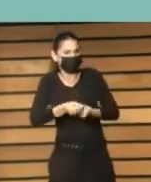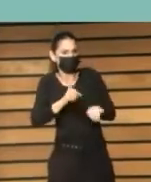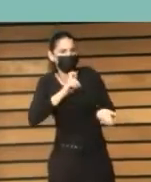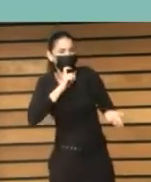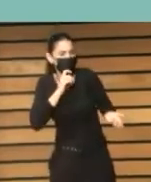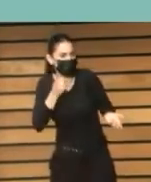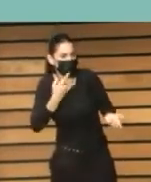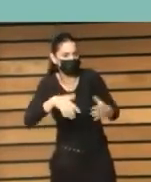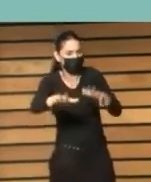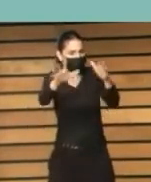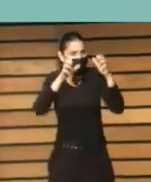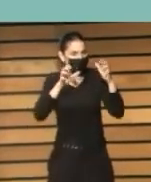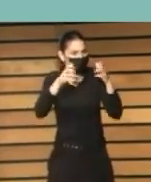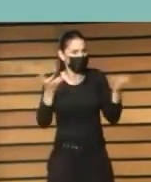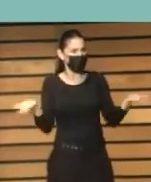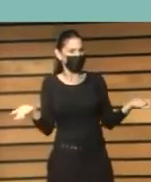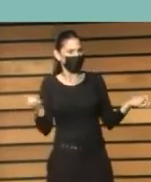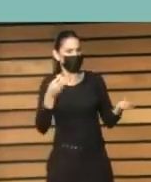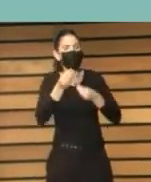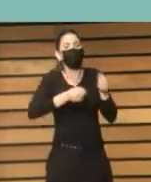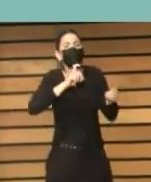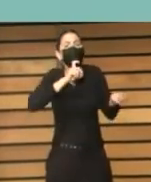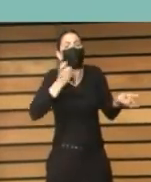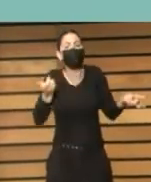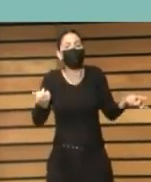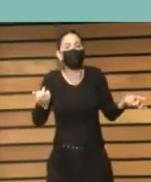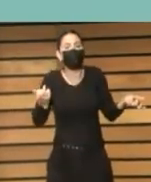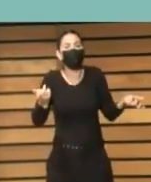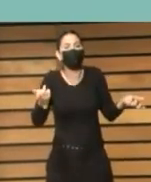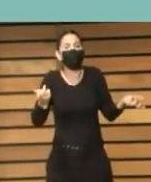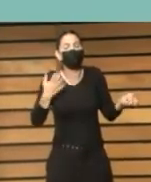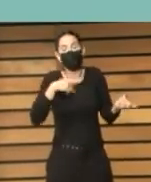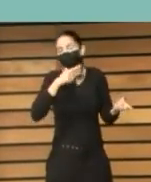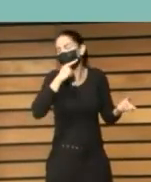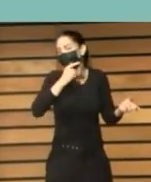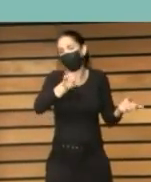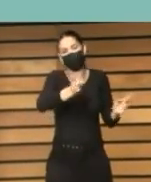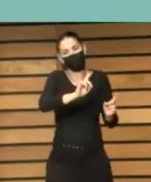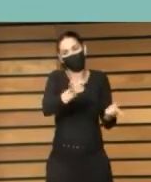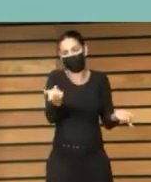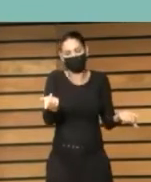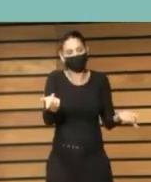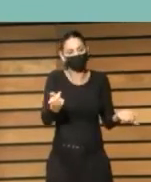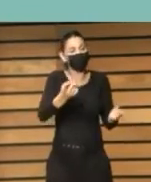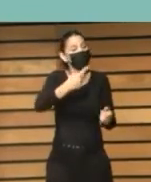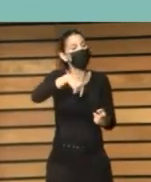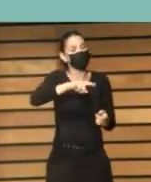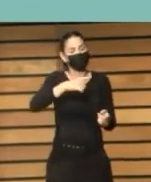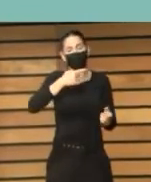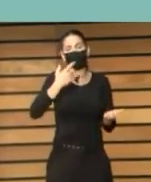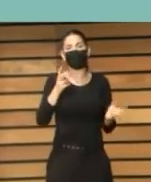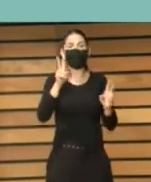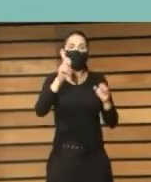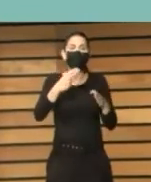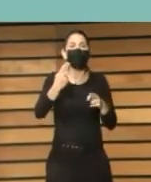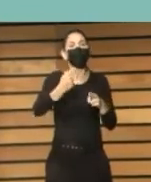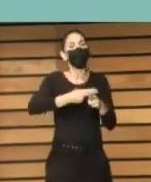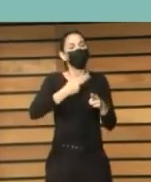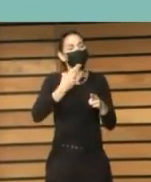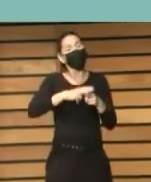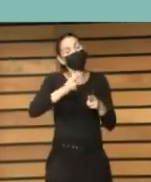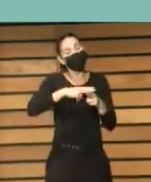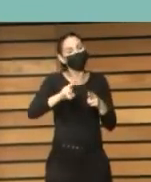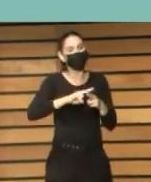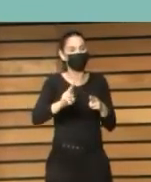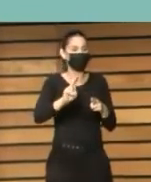queremos aprender esto no vemos cómo se hace no es una receta fácil sabemos todos que la incidencia política no es tan fácil pero tampoco es tan